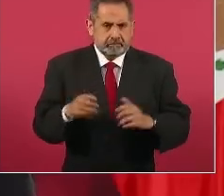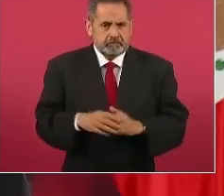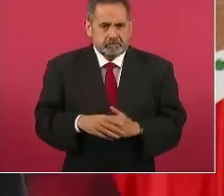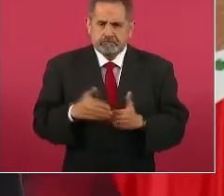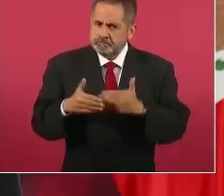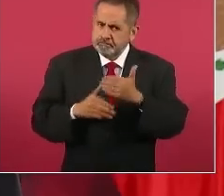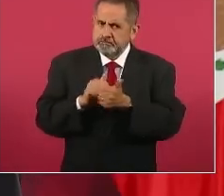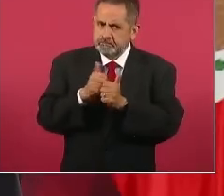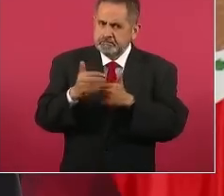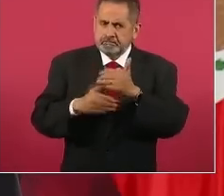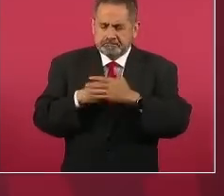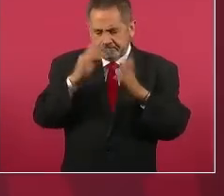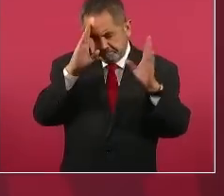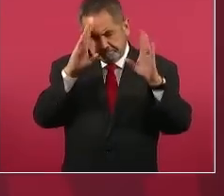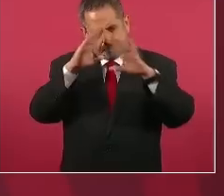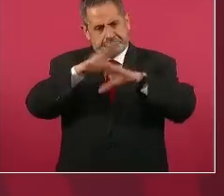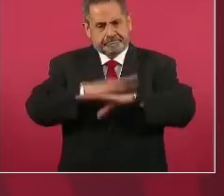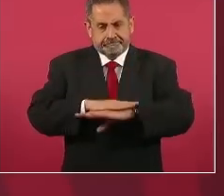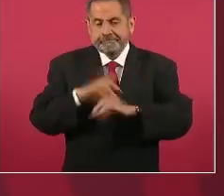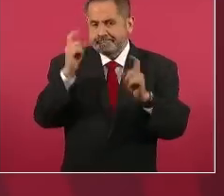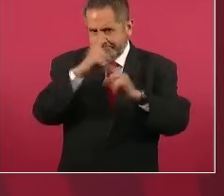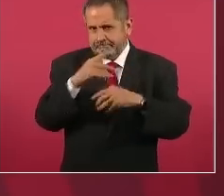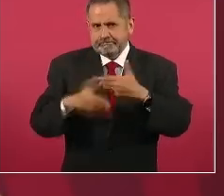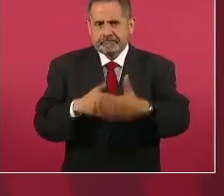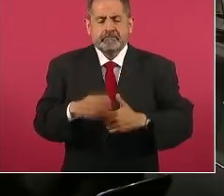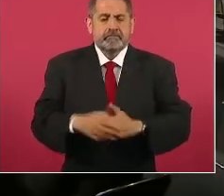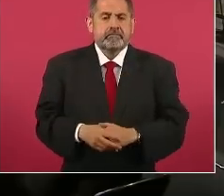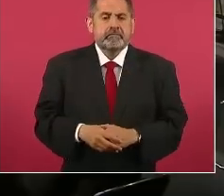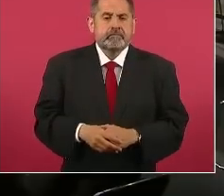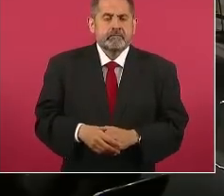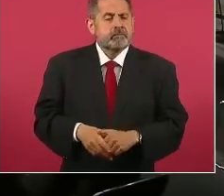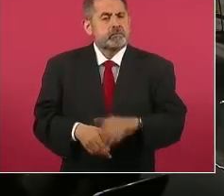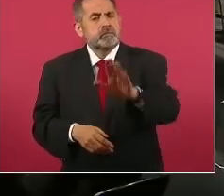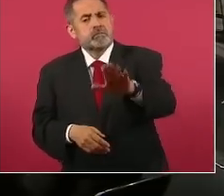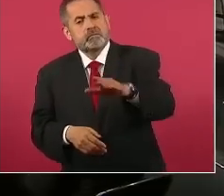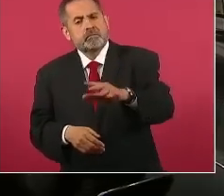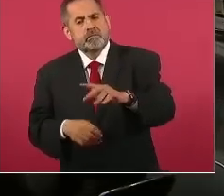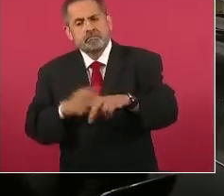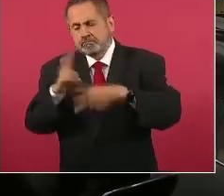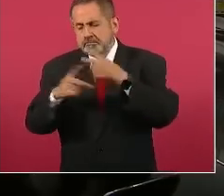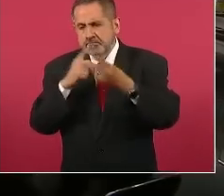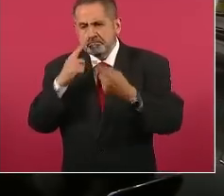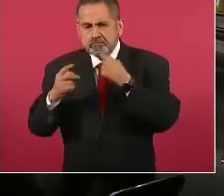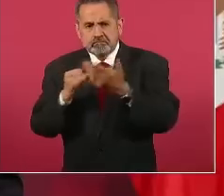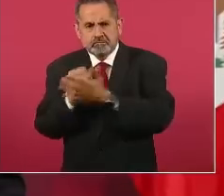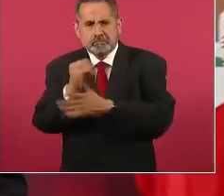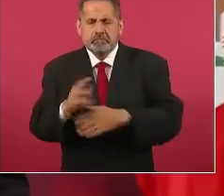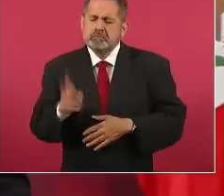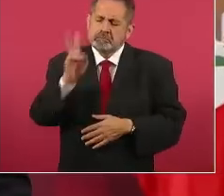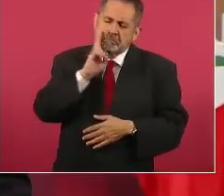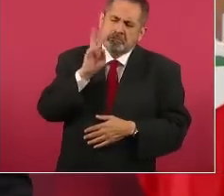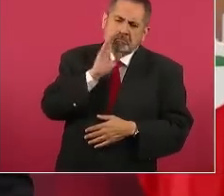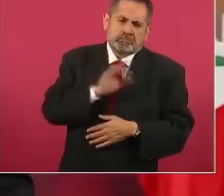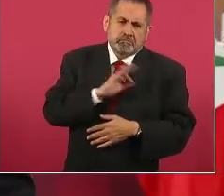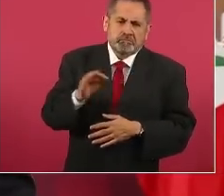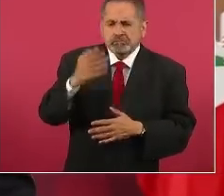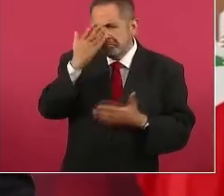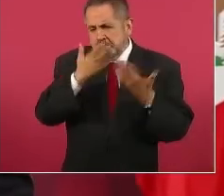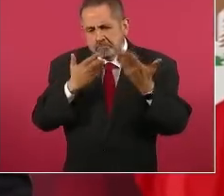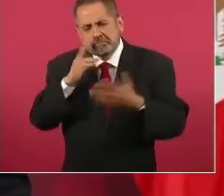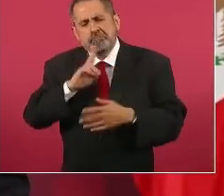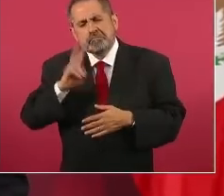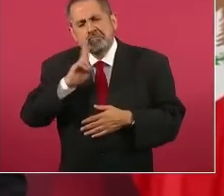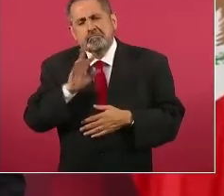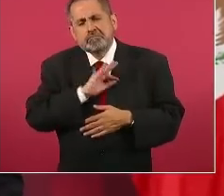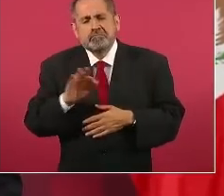porque son pobres güeyes descerebrados que encuentran en eso pues lo más grande que han hecho en su vida